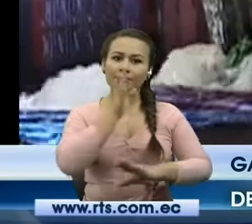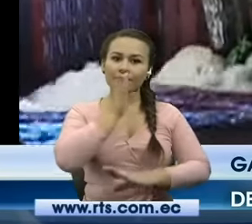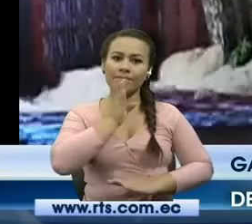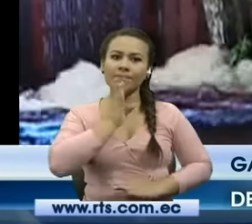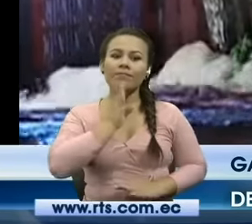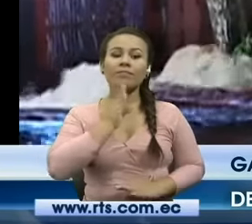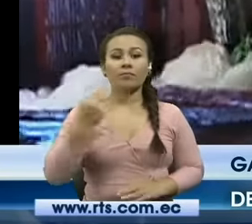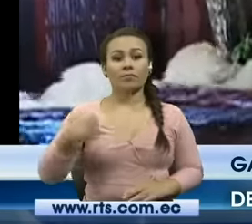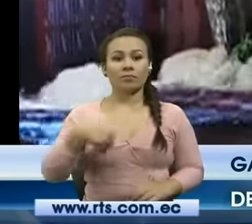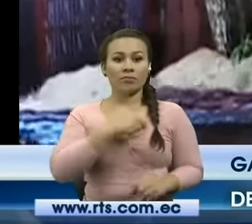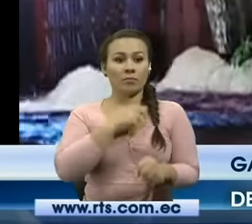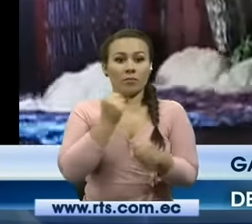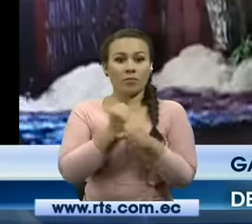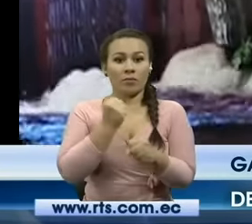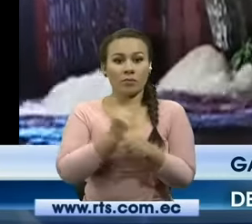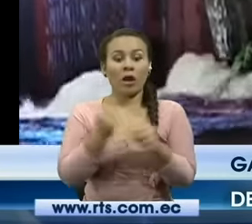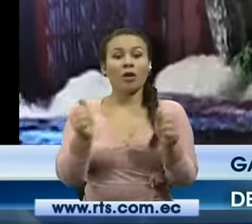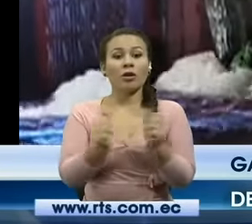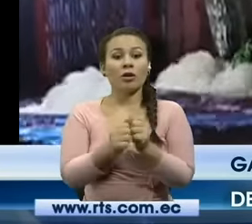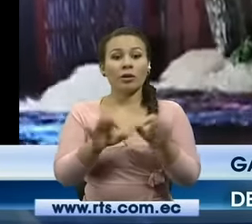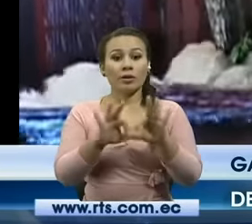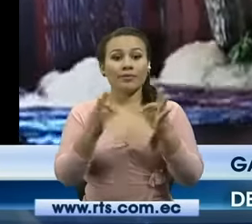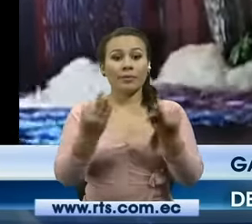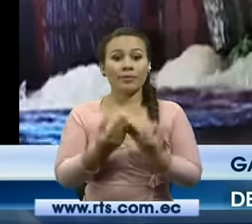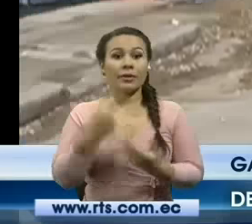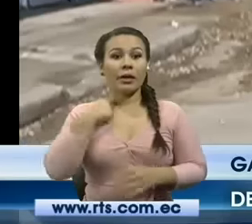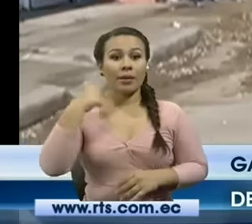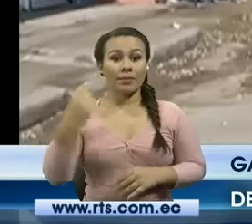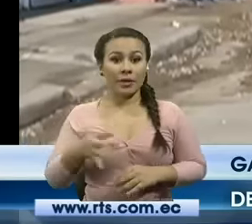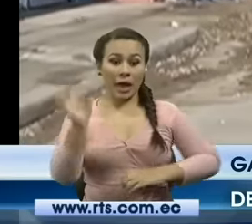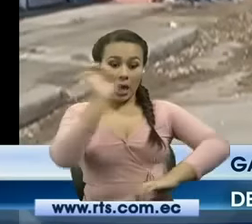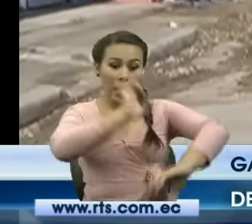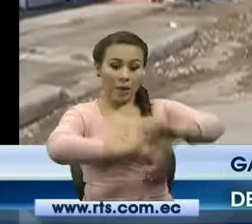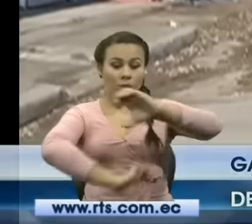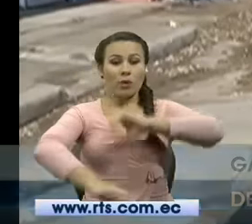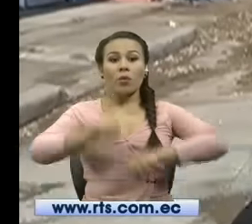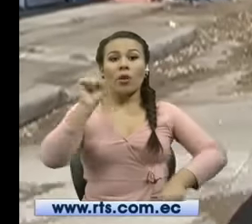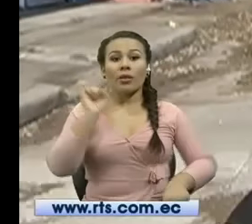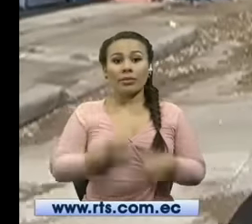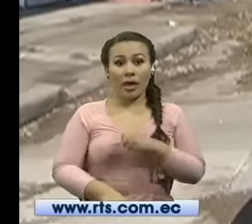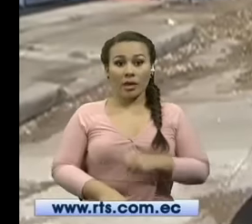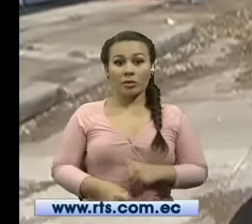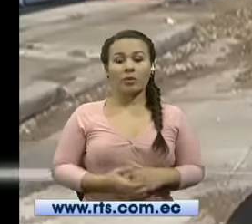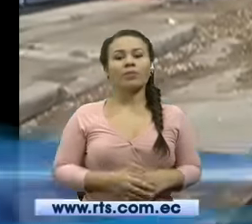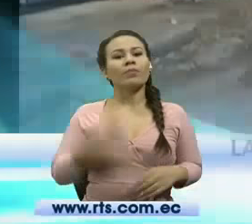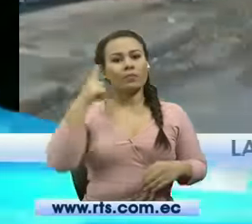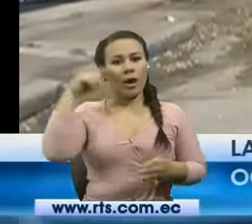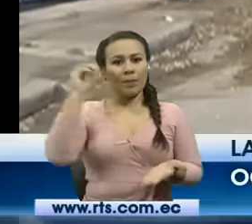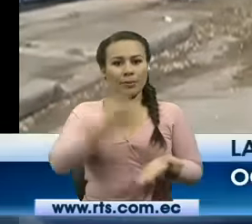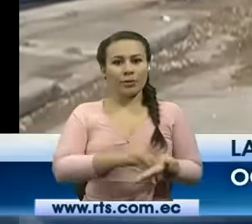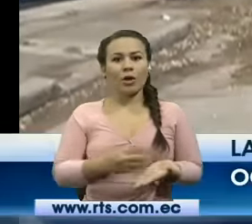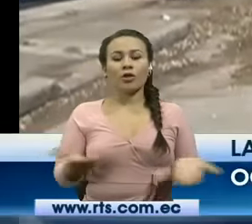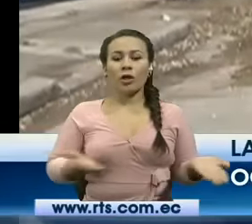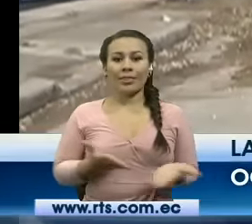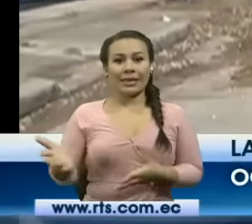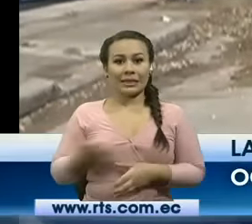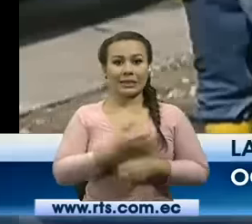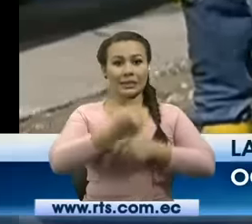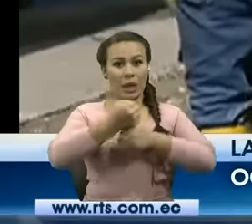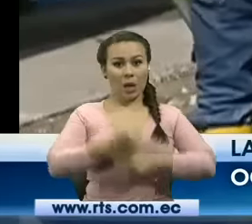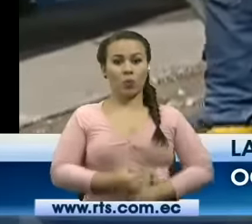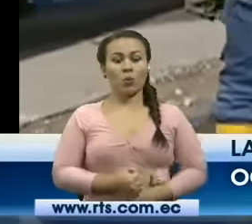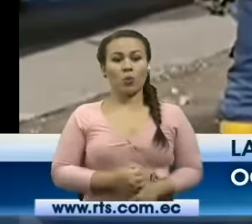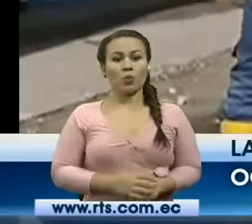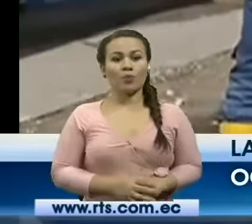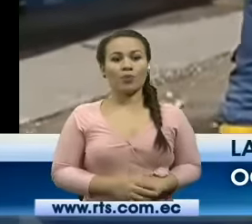estamos trabajando directamente con las familias afectadas para evaluar los daños internos y activar inmediatamente los seguros correspondientes